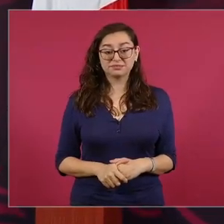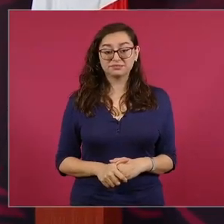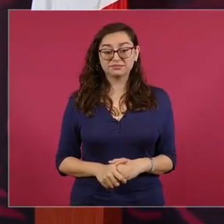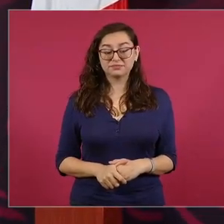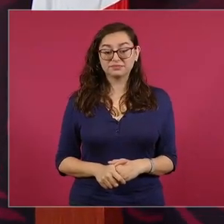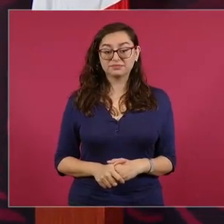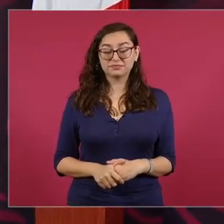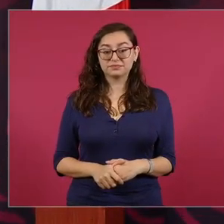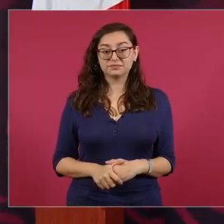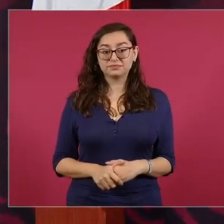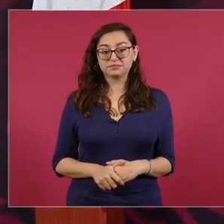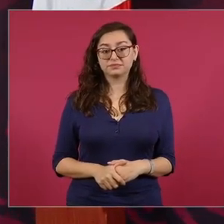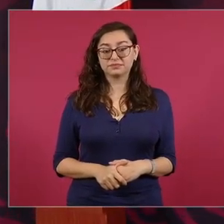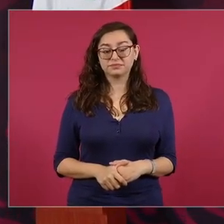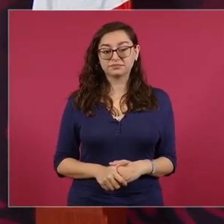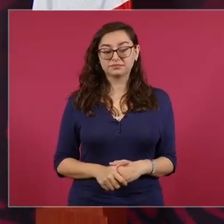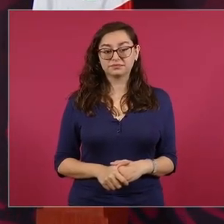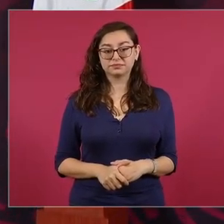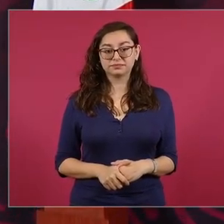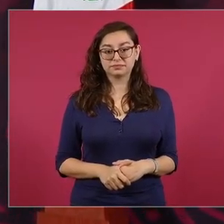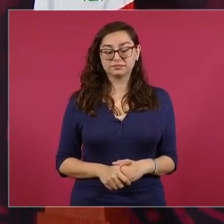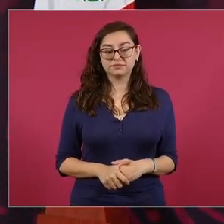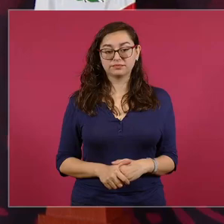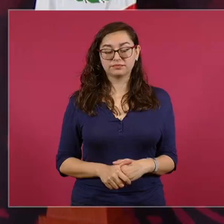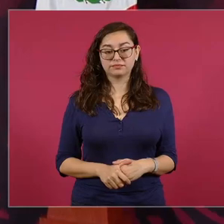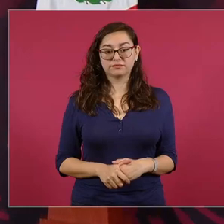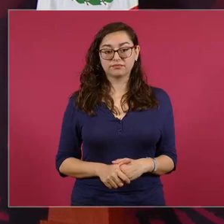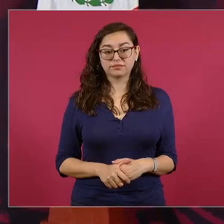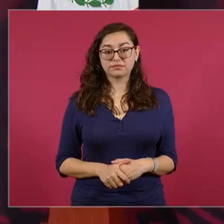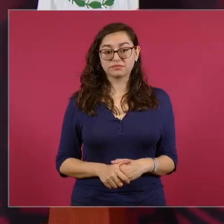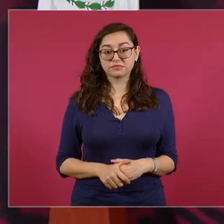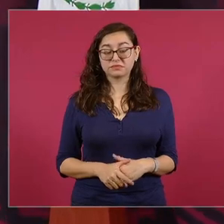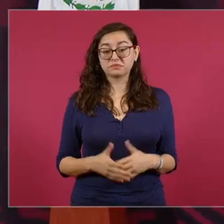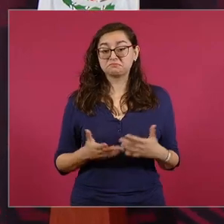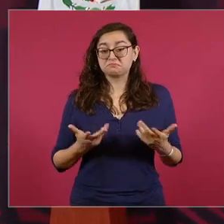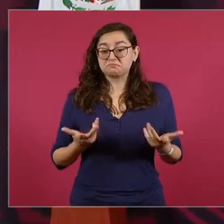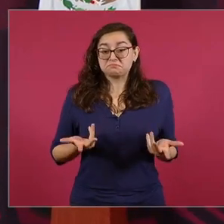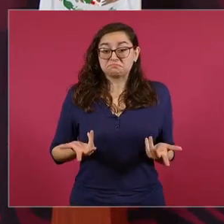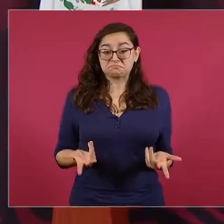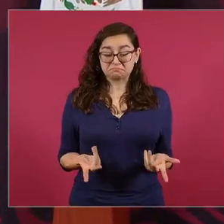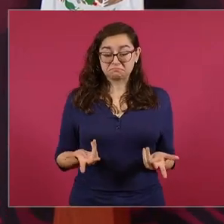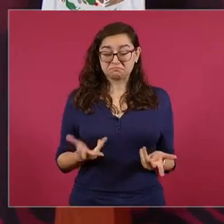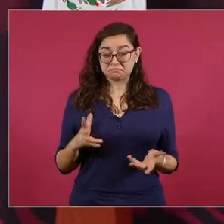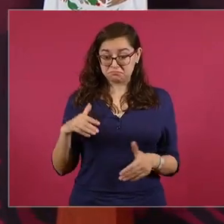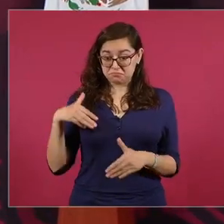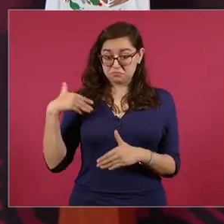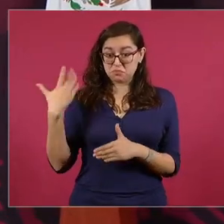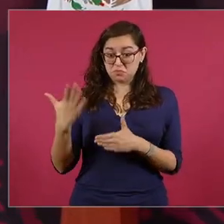Y si hay modificaciones en